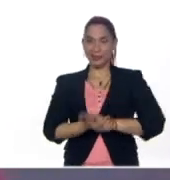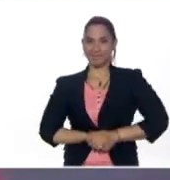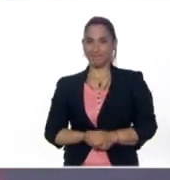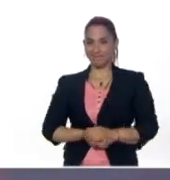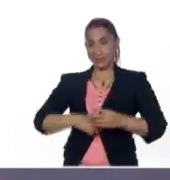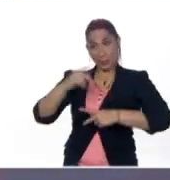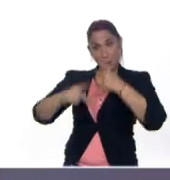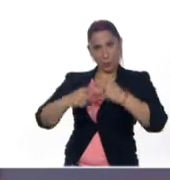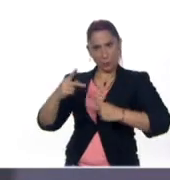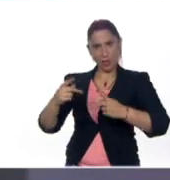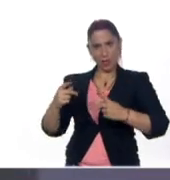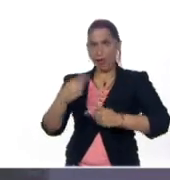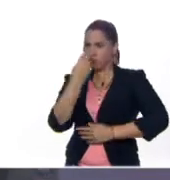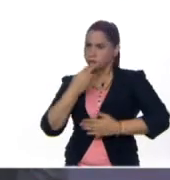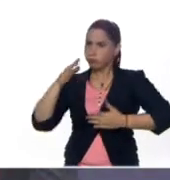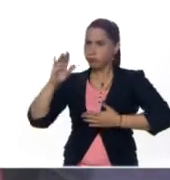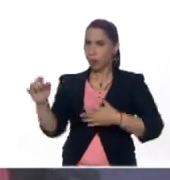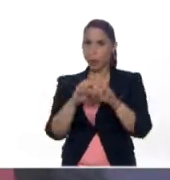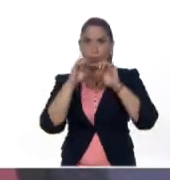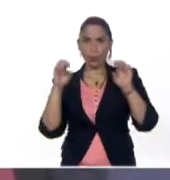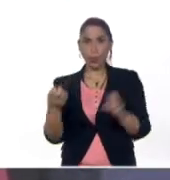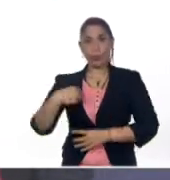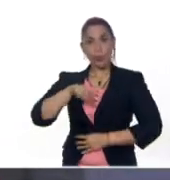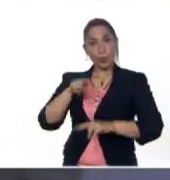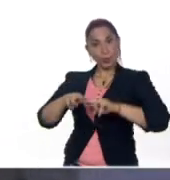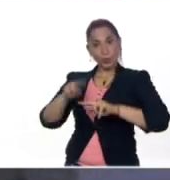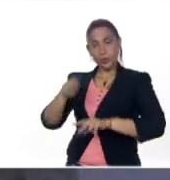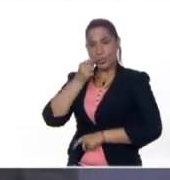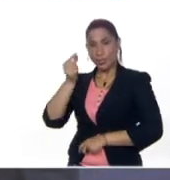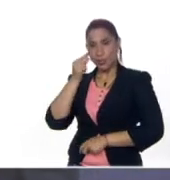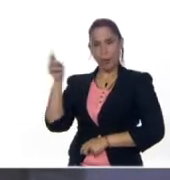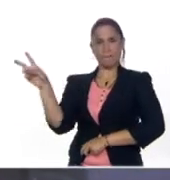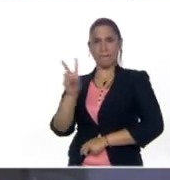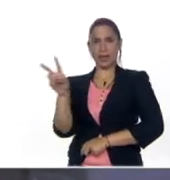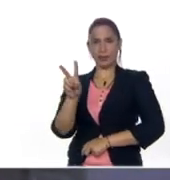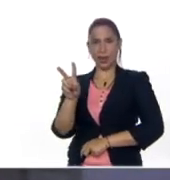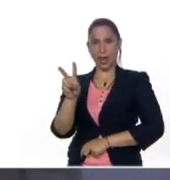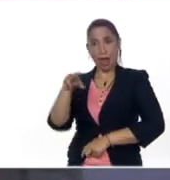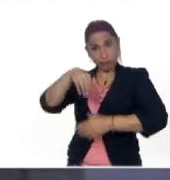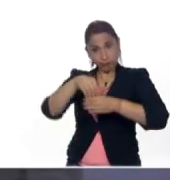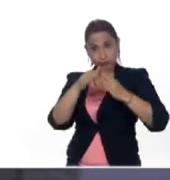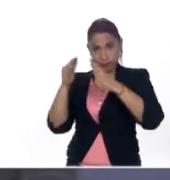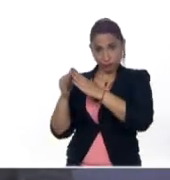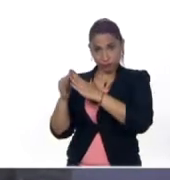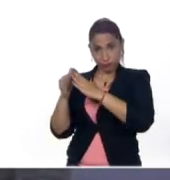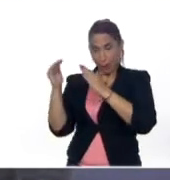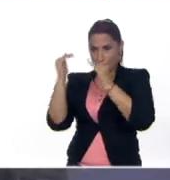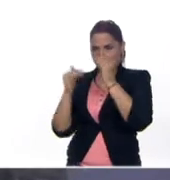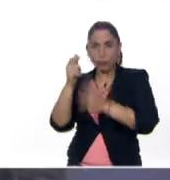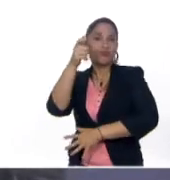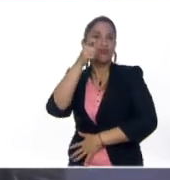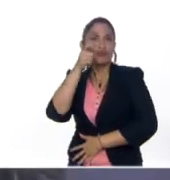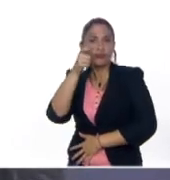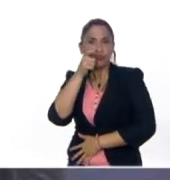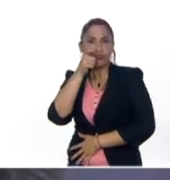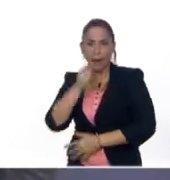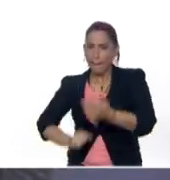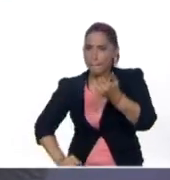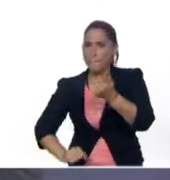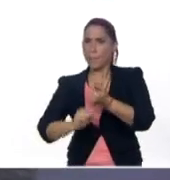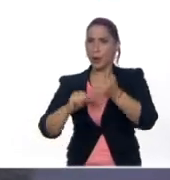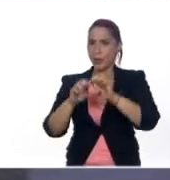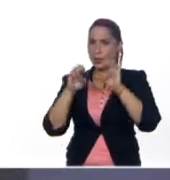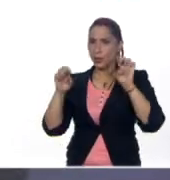El programa comprometido con la educación de nuestros niños y niñas venezolanas allá en casa. Bajo la supervisión, apoyo y